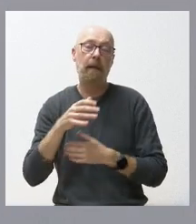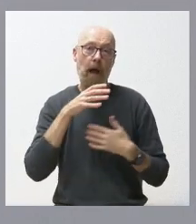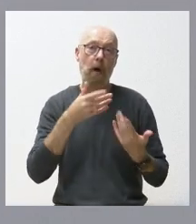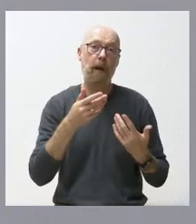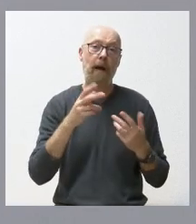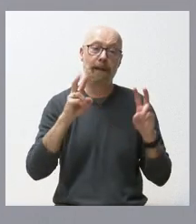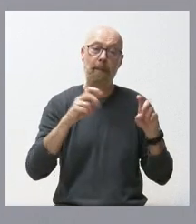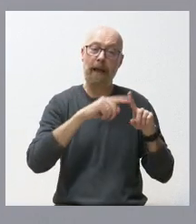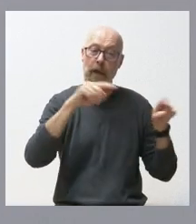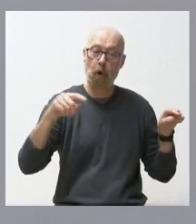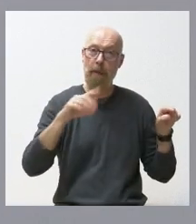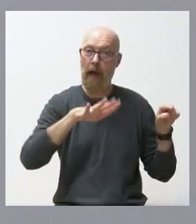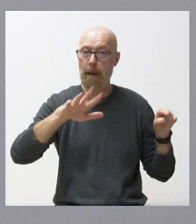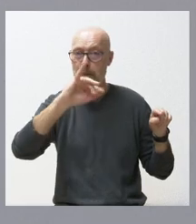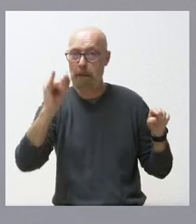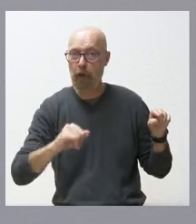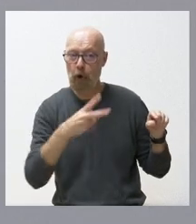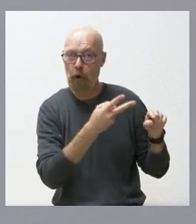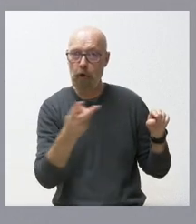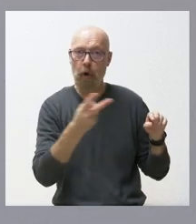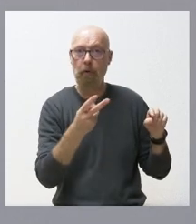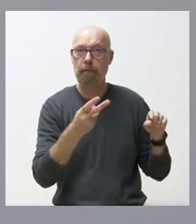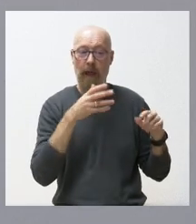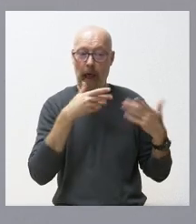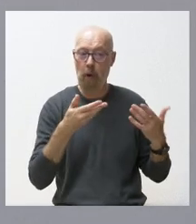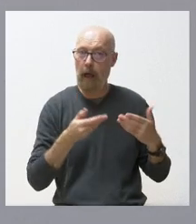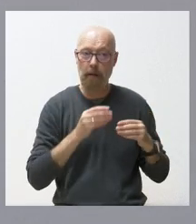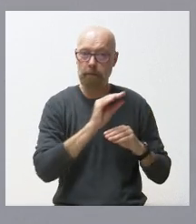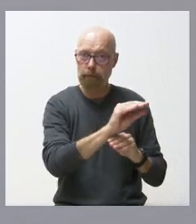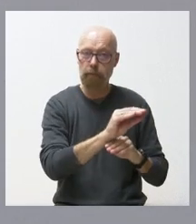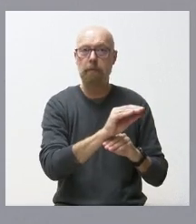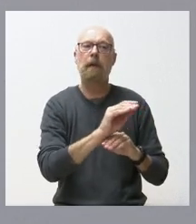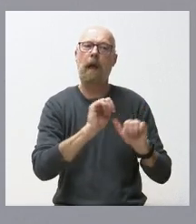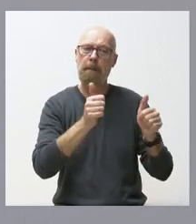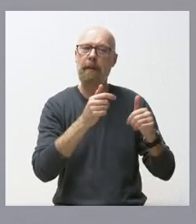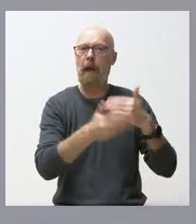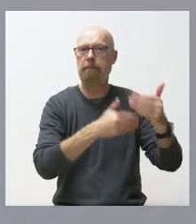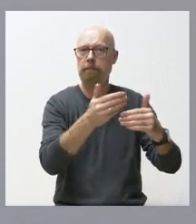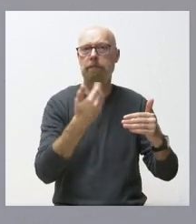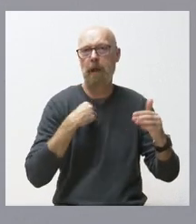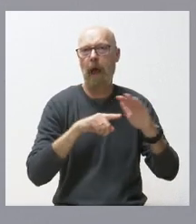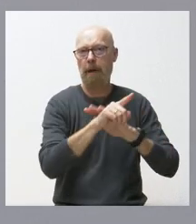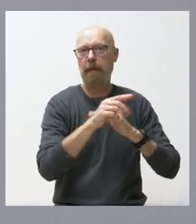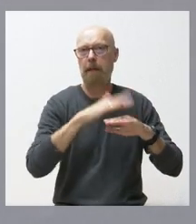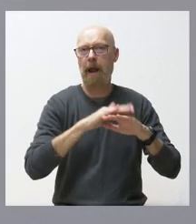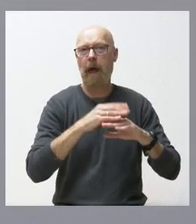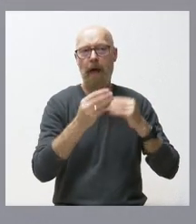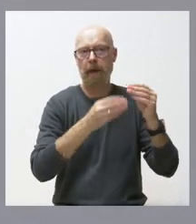Segovia y el Bierzo, pues actuaciones como esta lo ponen, lógicamente, en pleno avance para su desarrollo.